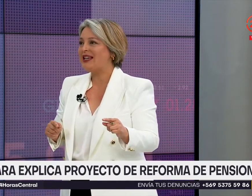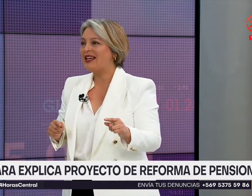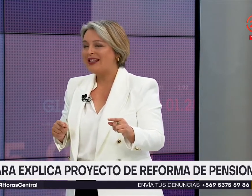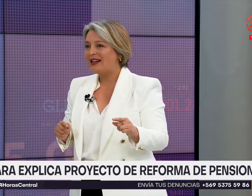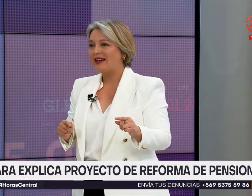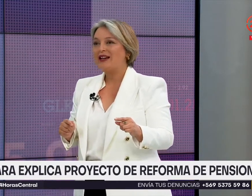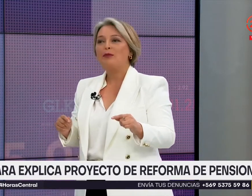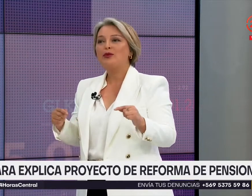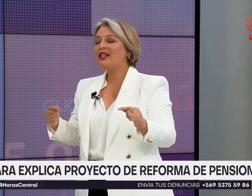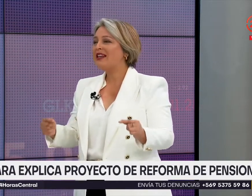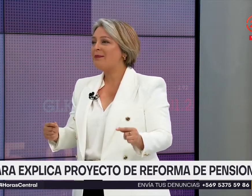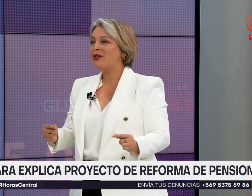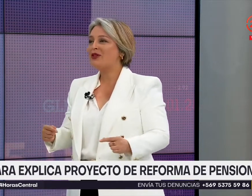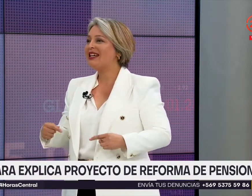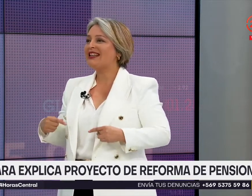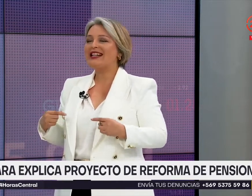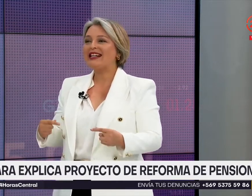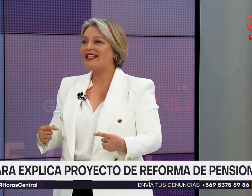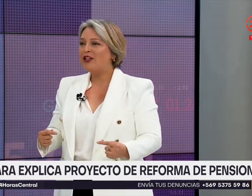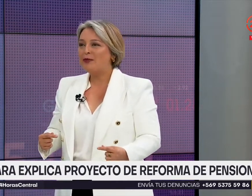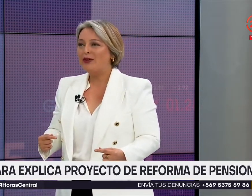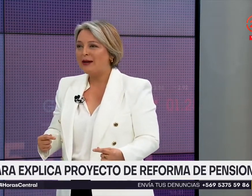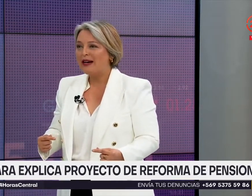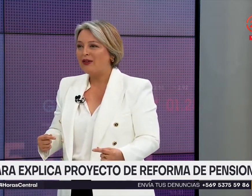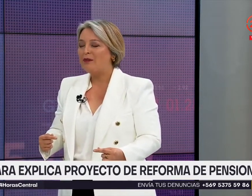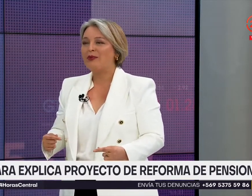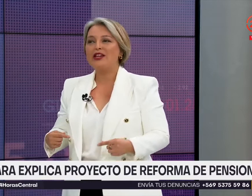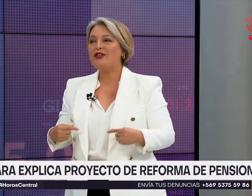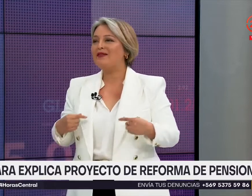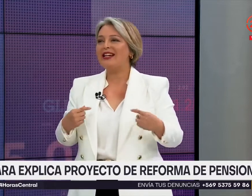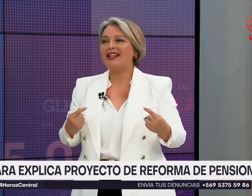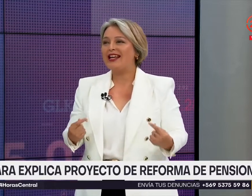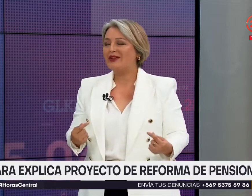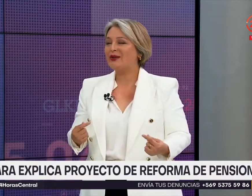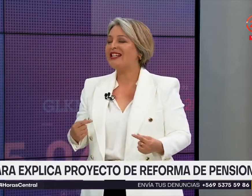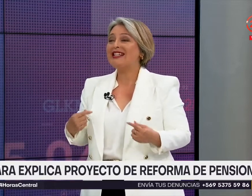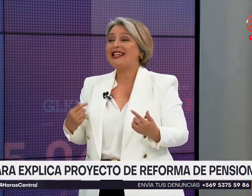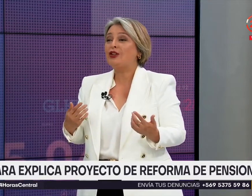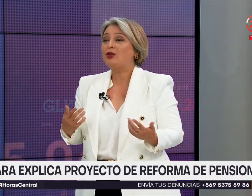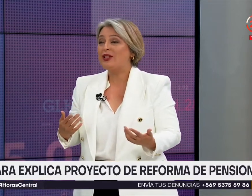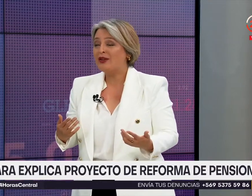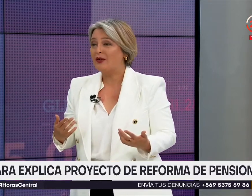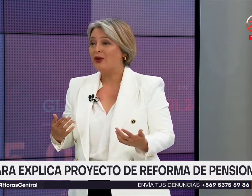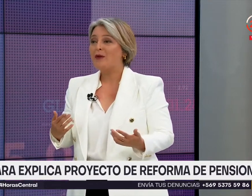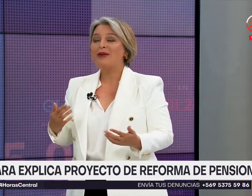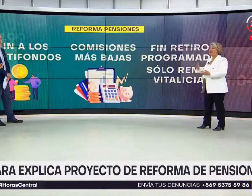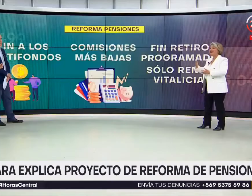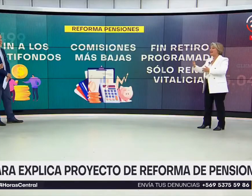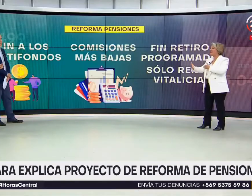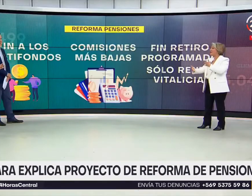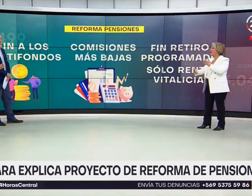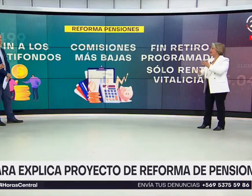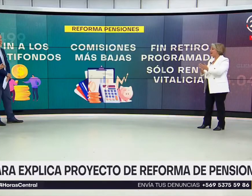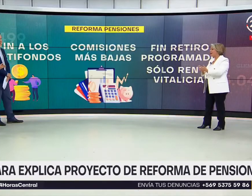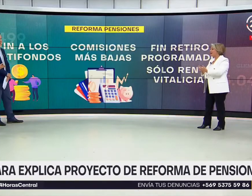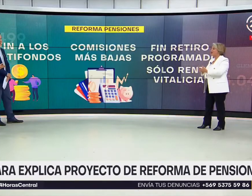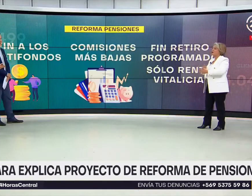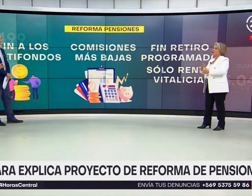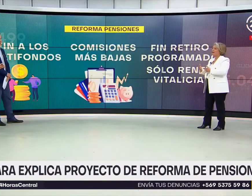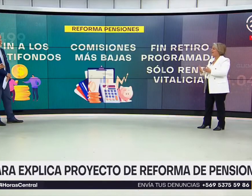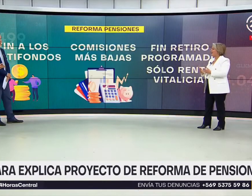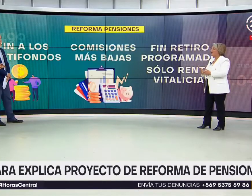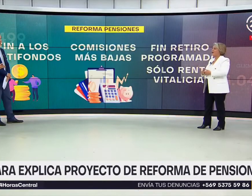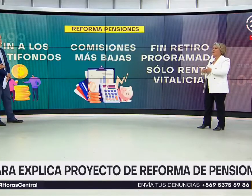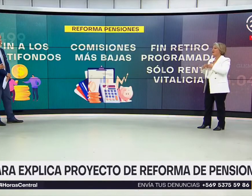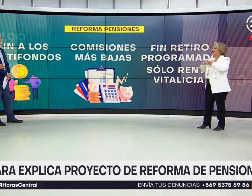personas heredan. Muchas de las personas que están en retiro programado, pudiendo haber heredado, tienen saldo cero. Porque el retiro programado, que